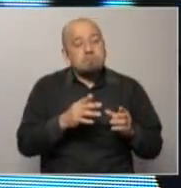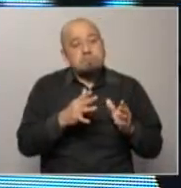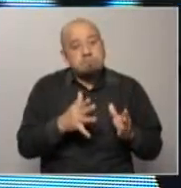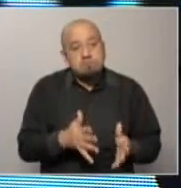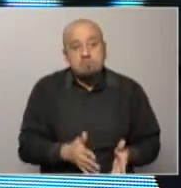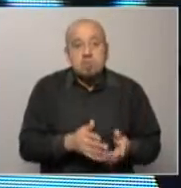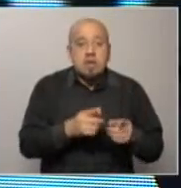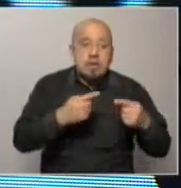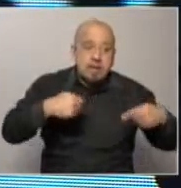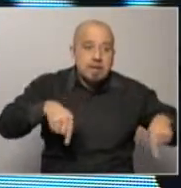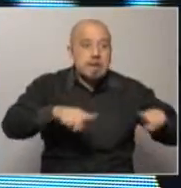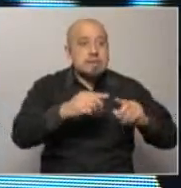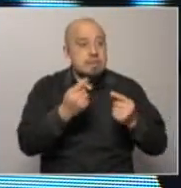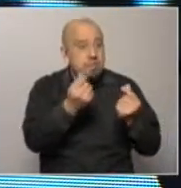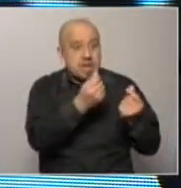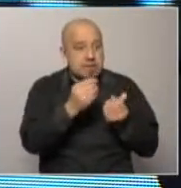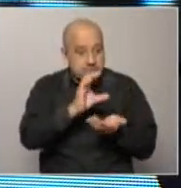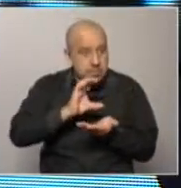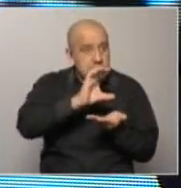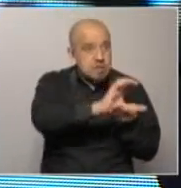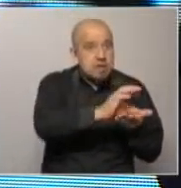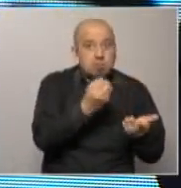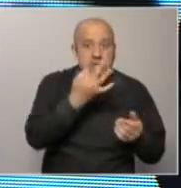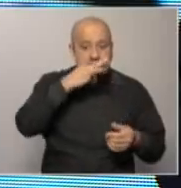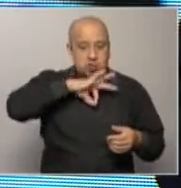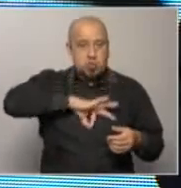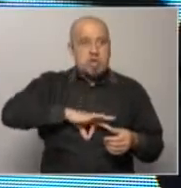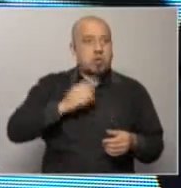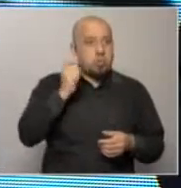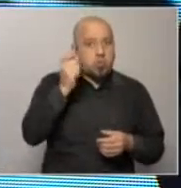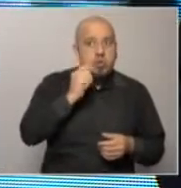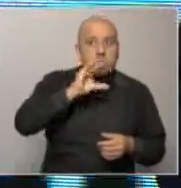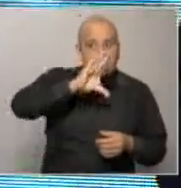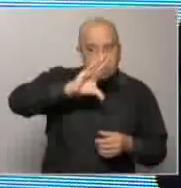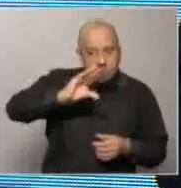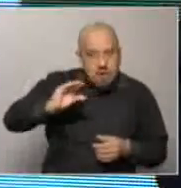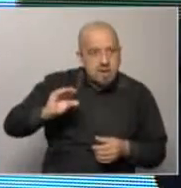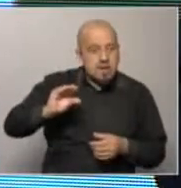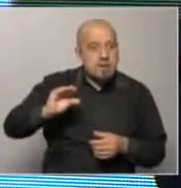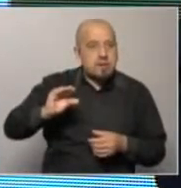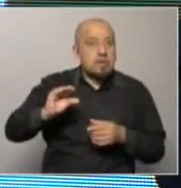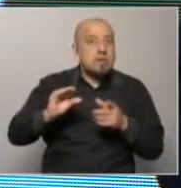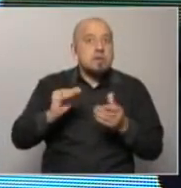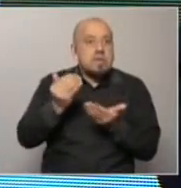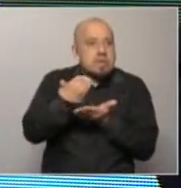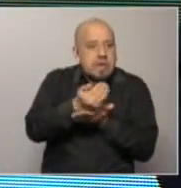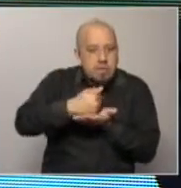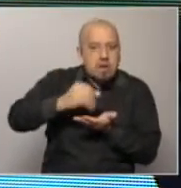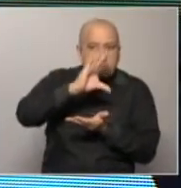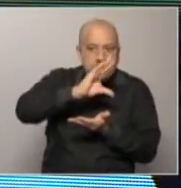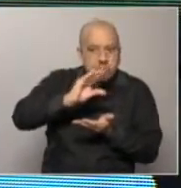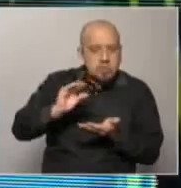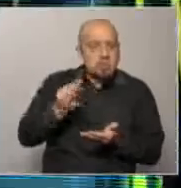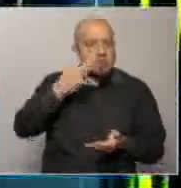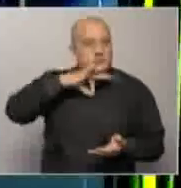se afecta esa partida porque si bajan los salarios públicos insisto y las pautas del sector privado también son de rebaja del